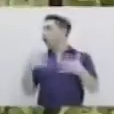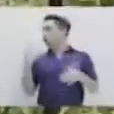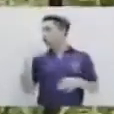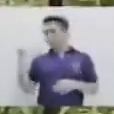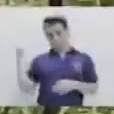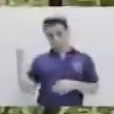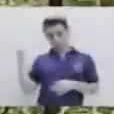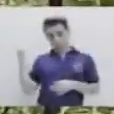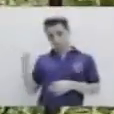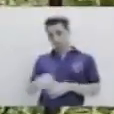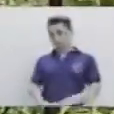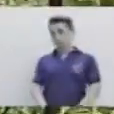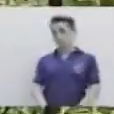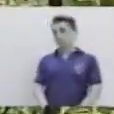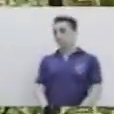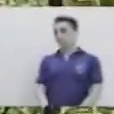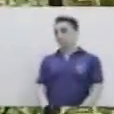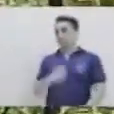hacemos de esta manera.